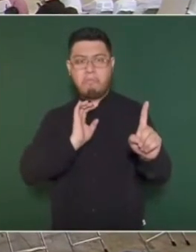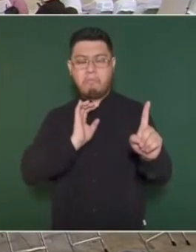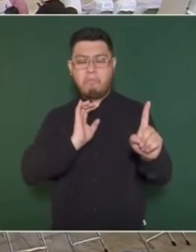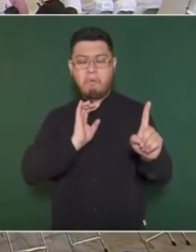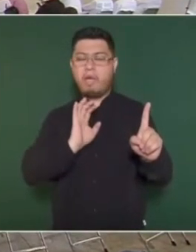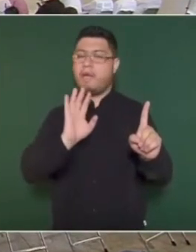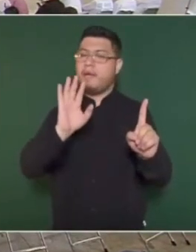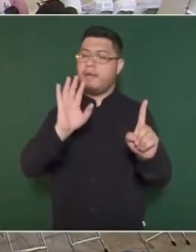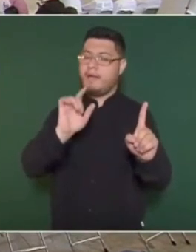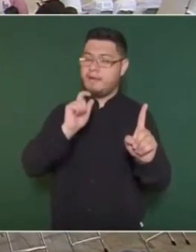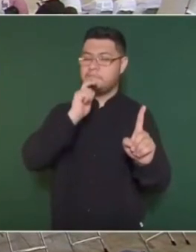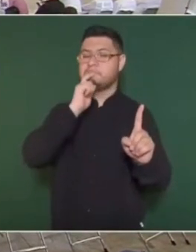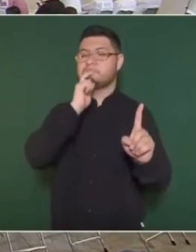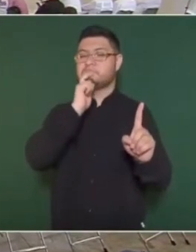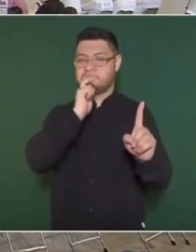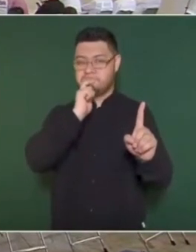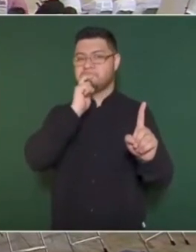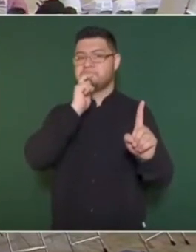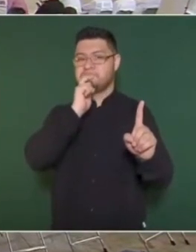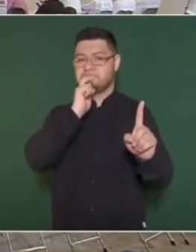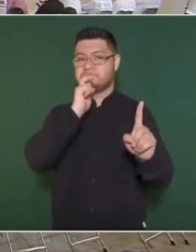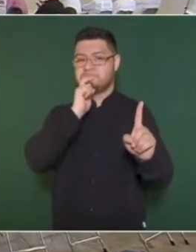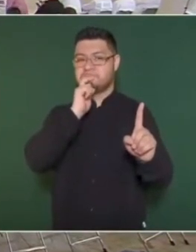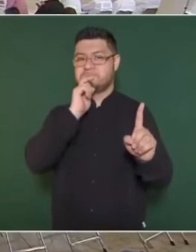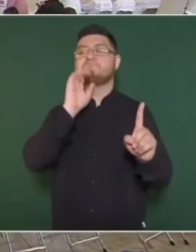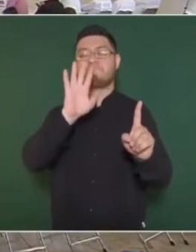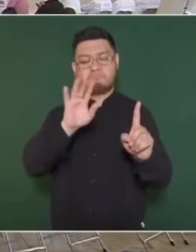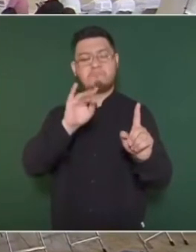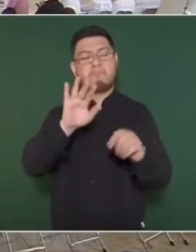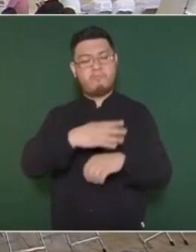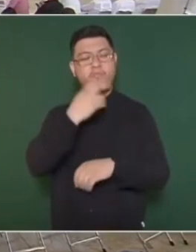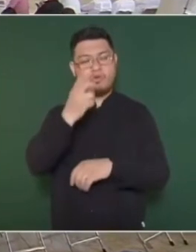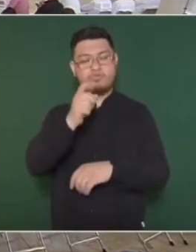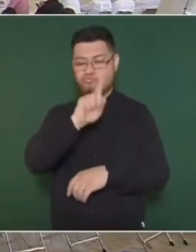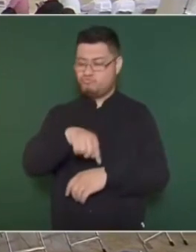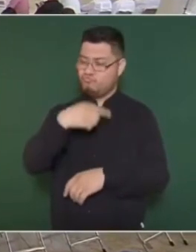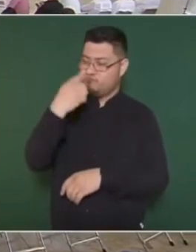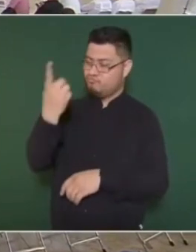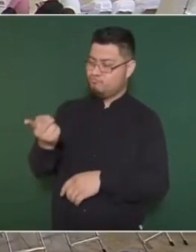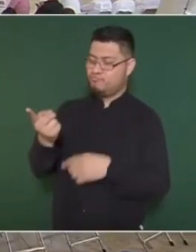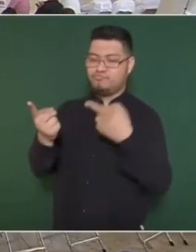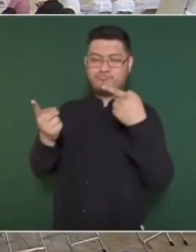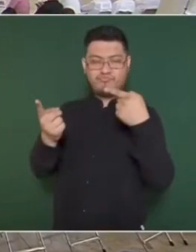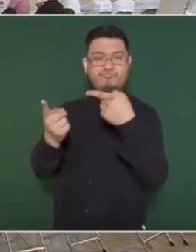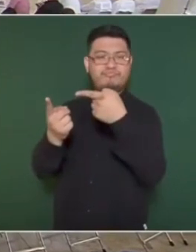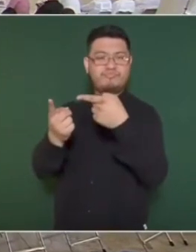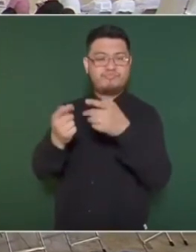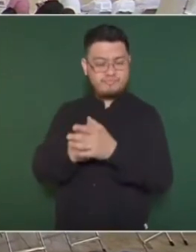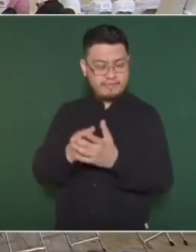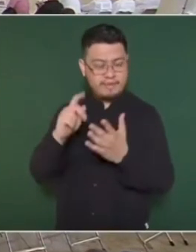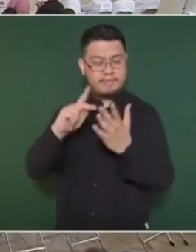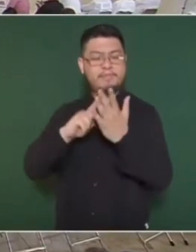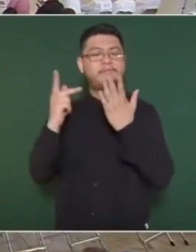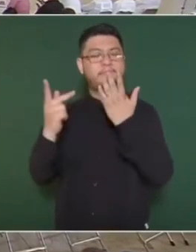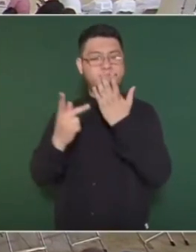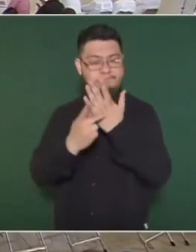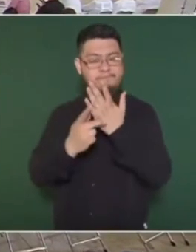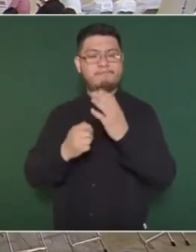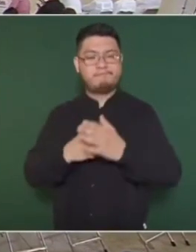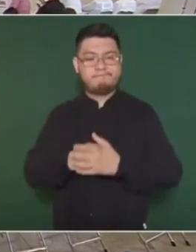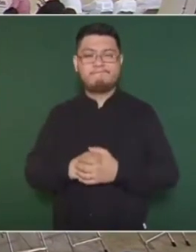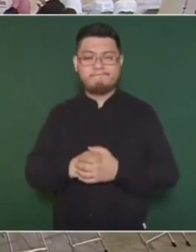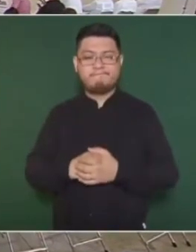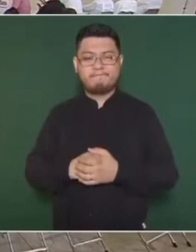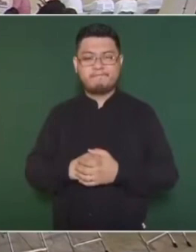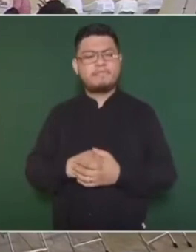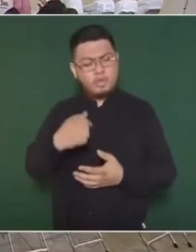fue Leña, la propuesta. Y claro